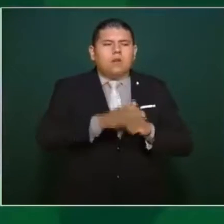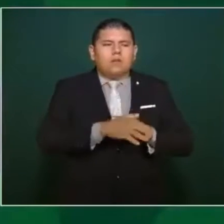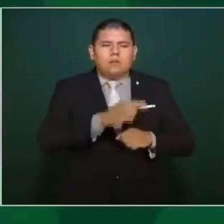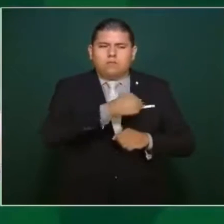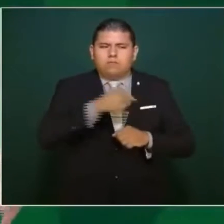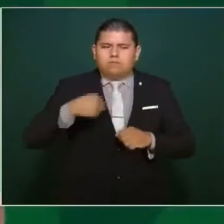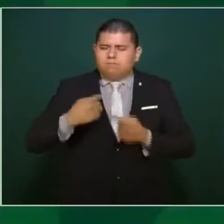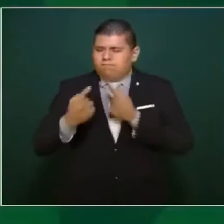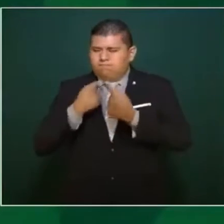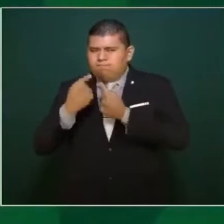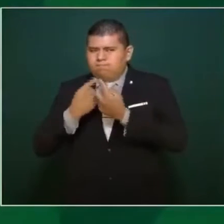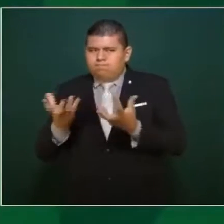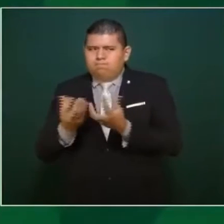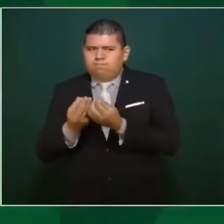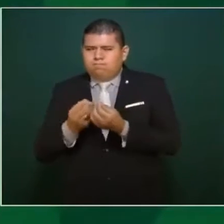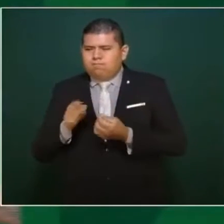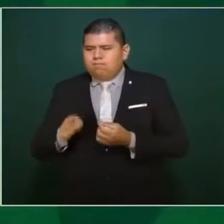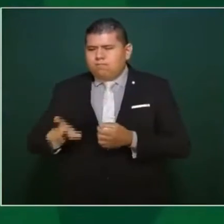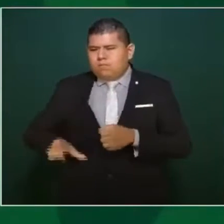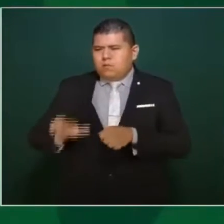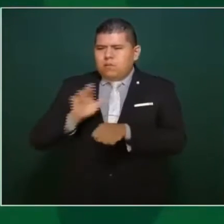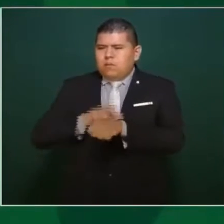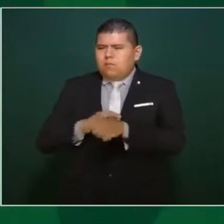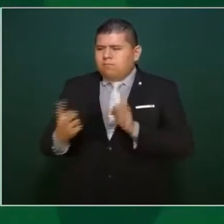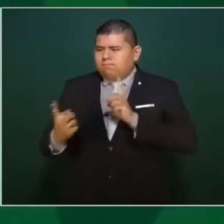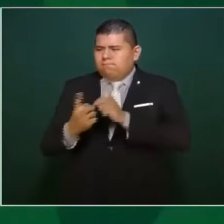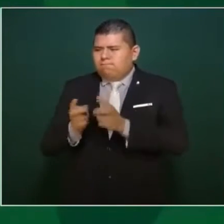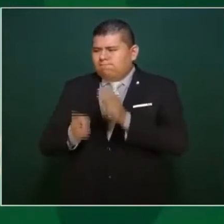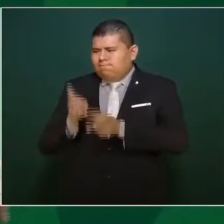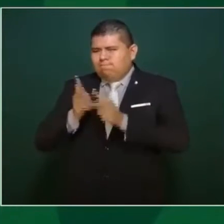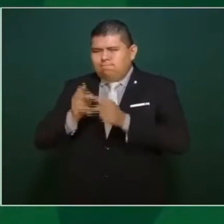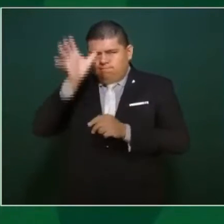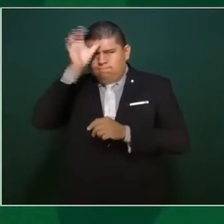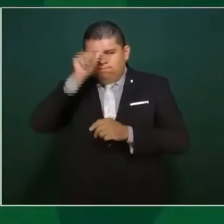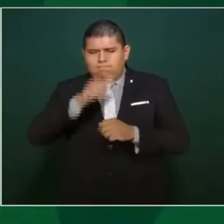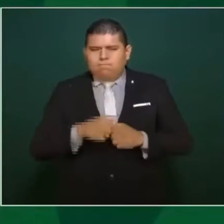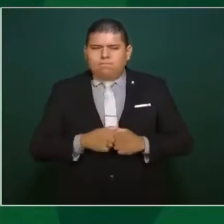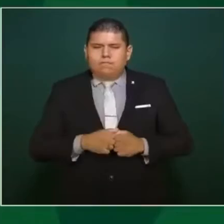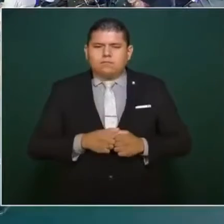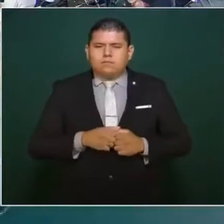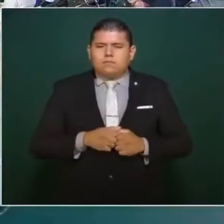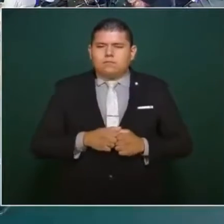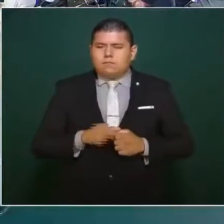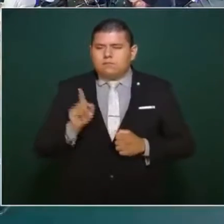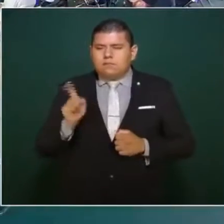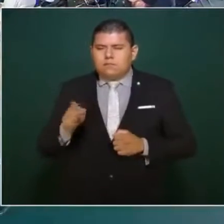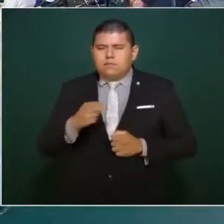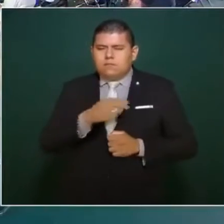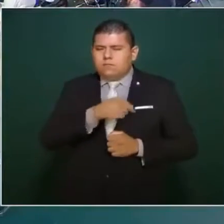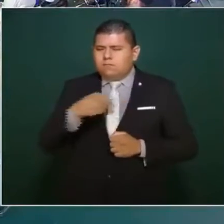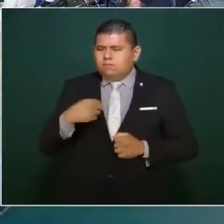acuerdo con el gobernador, con el doctor Miguel Ángel Navarro.